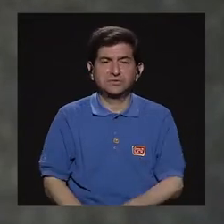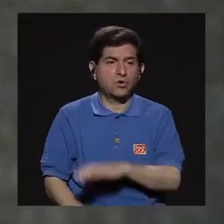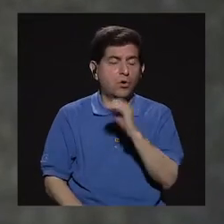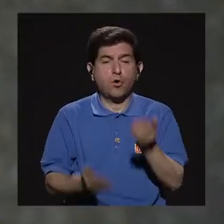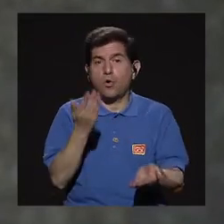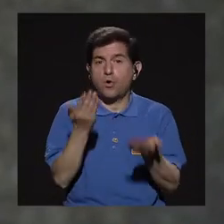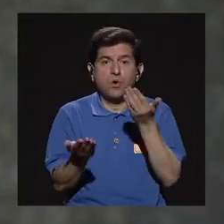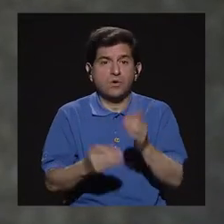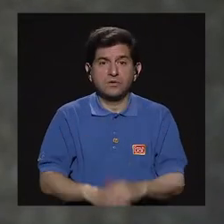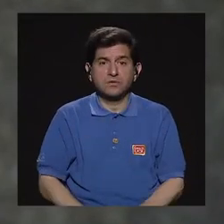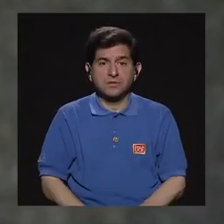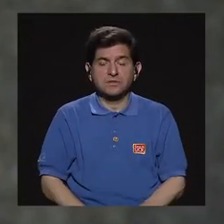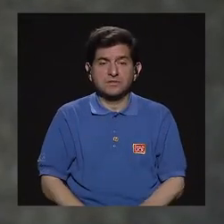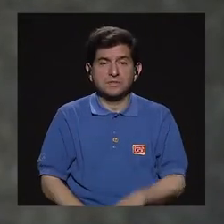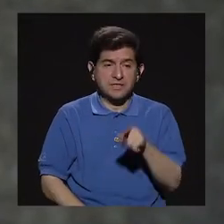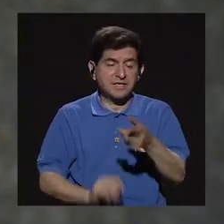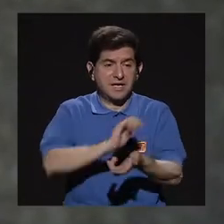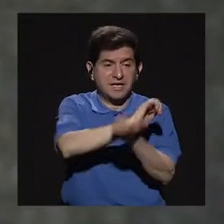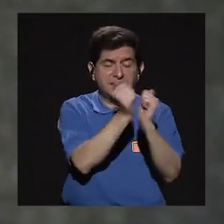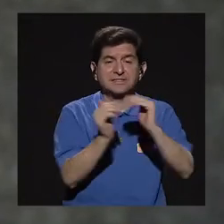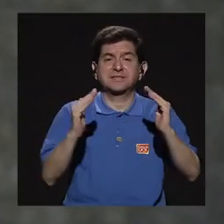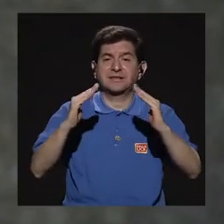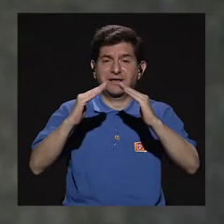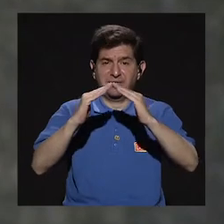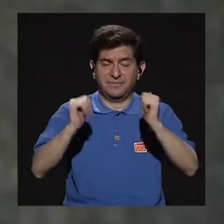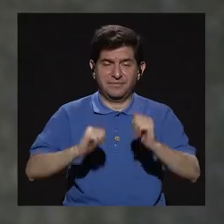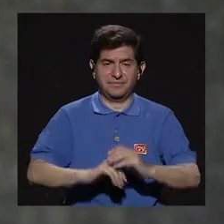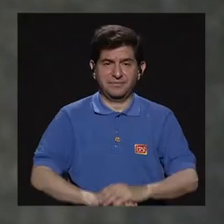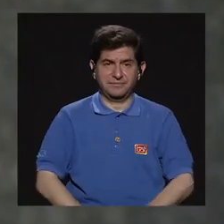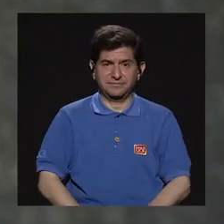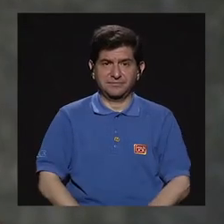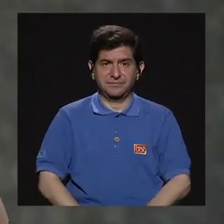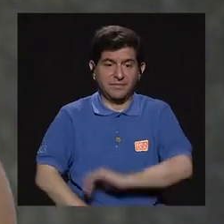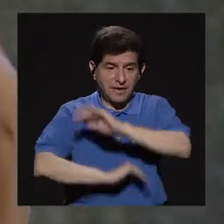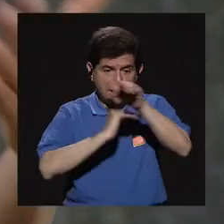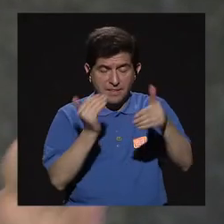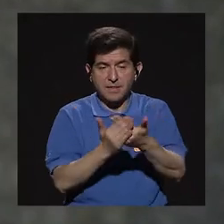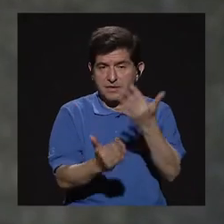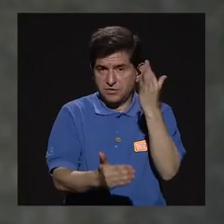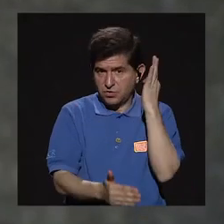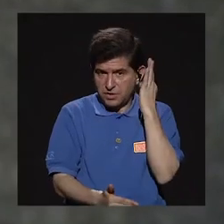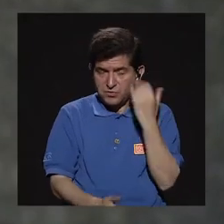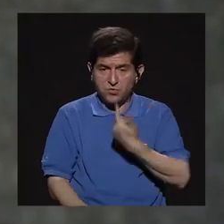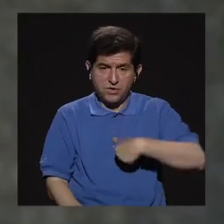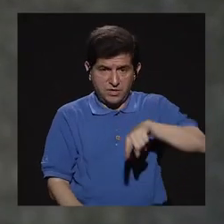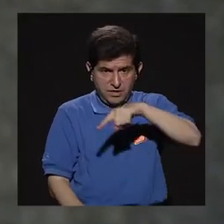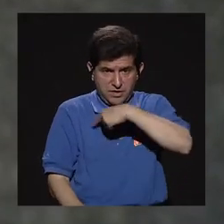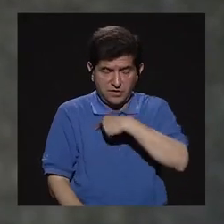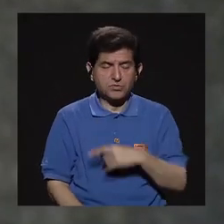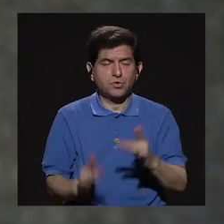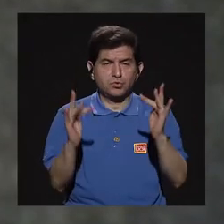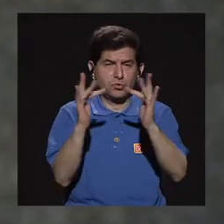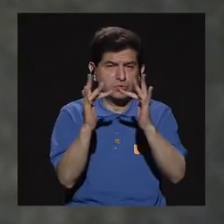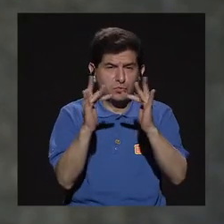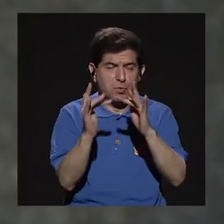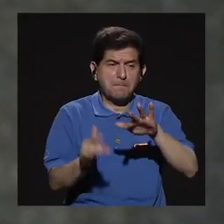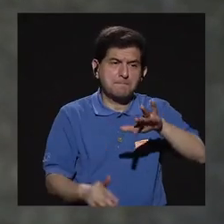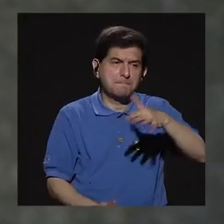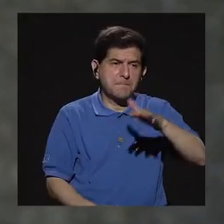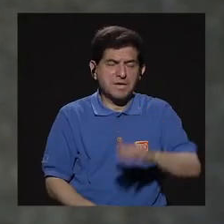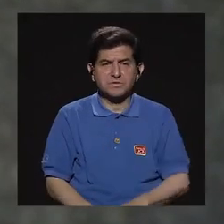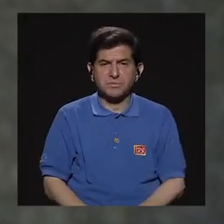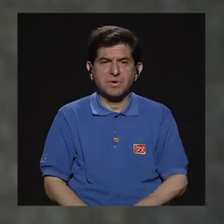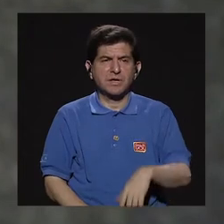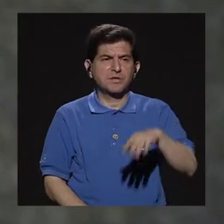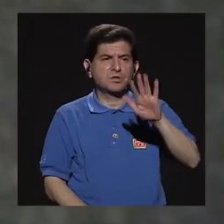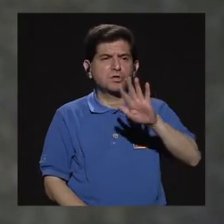o cambian, digamos, de domicilio. Entonces, de todas las señoras que hemos logrado contactar, más o menos